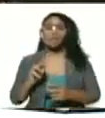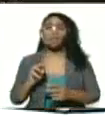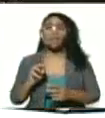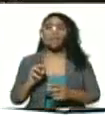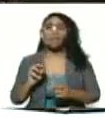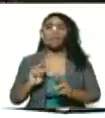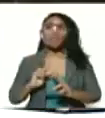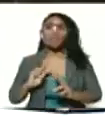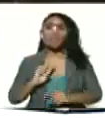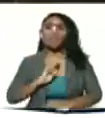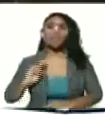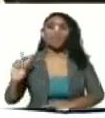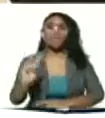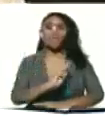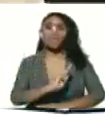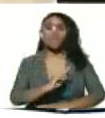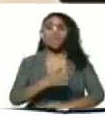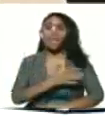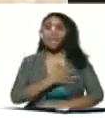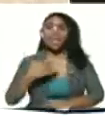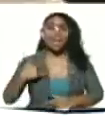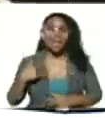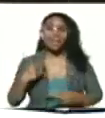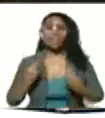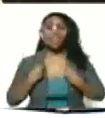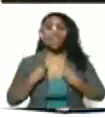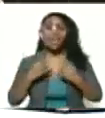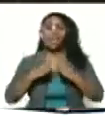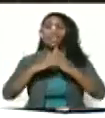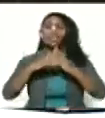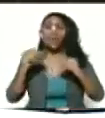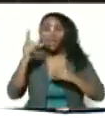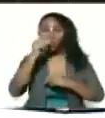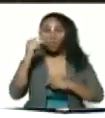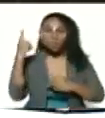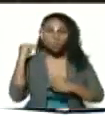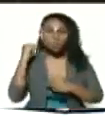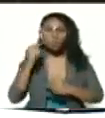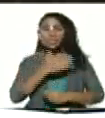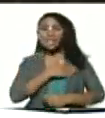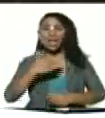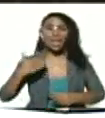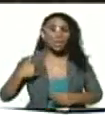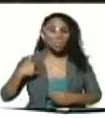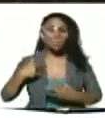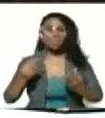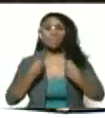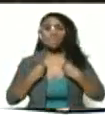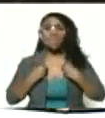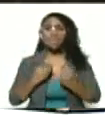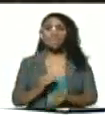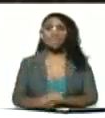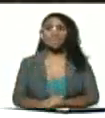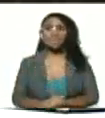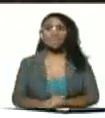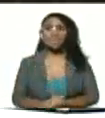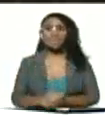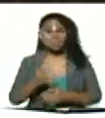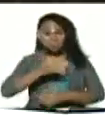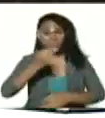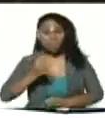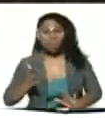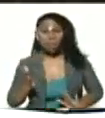todos y todas y todes queremos vivir ¿verdad?